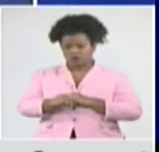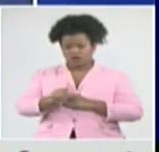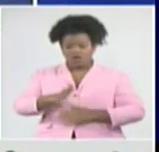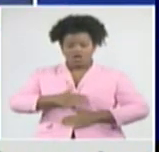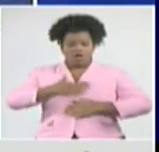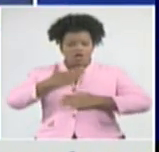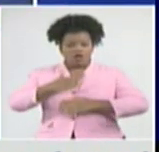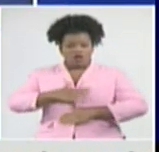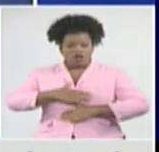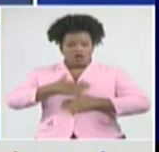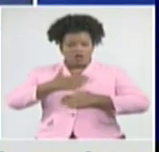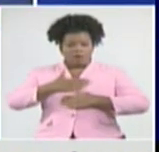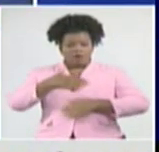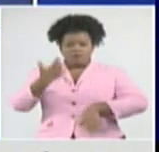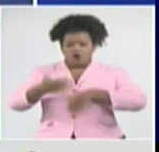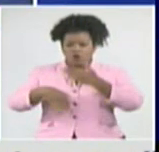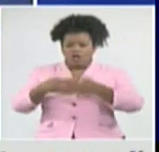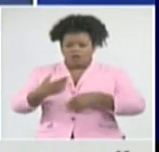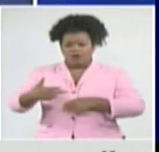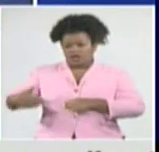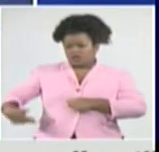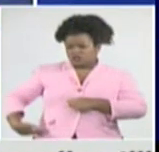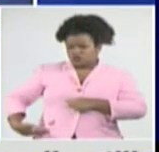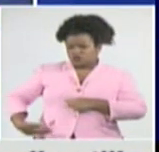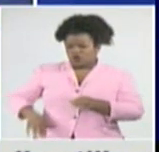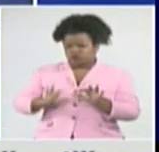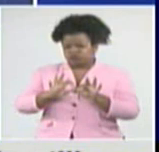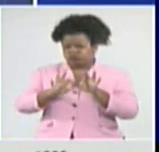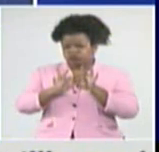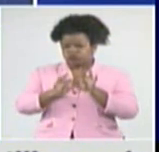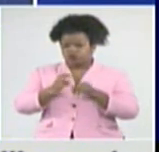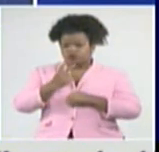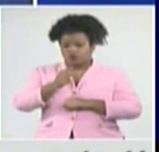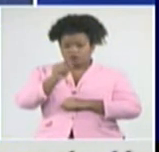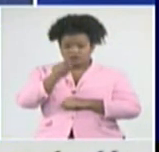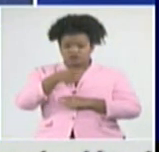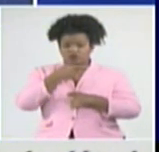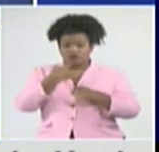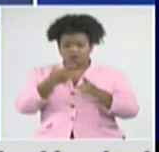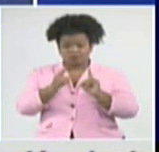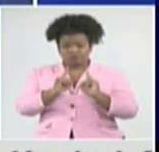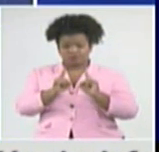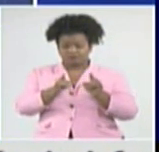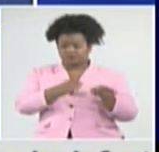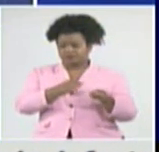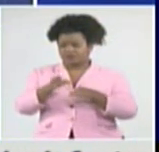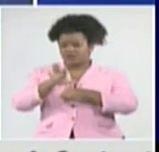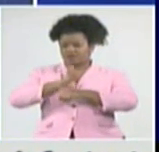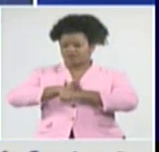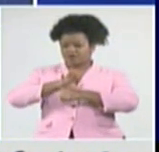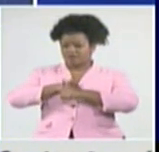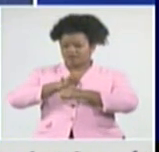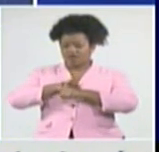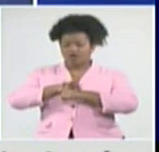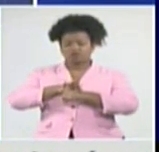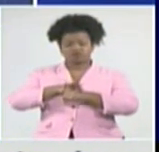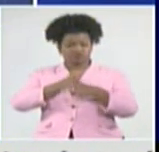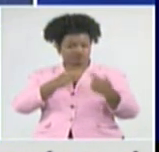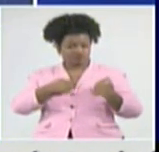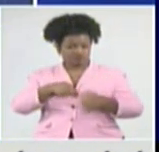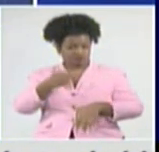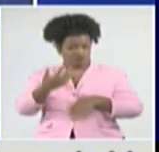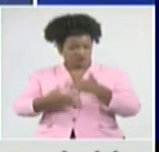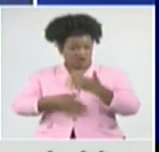y la insuficiencia renal crónica en 2 de los fallecidos. La enfermedad cerebrovascular y el